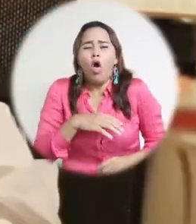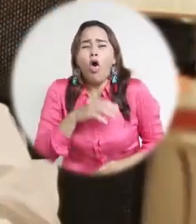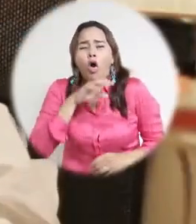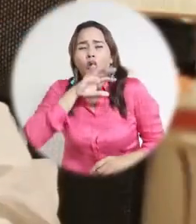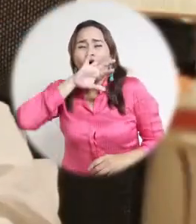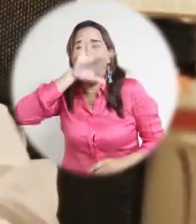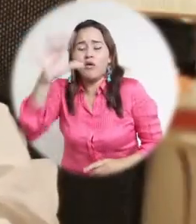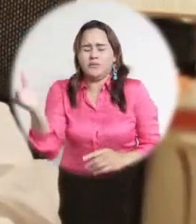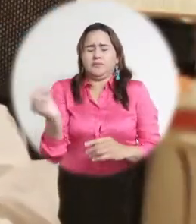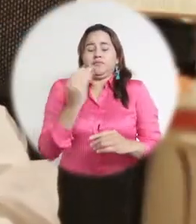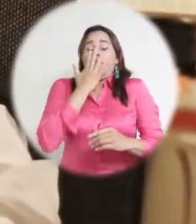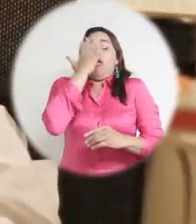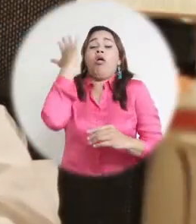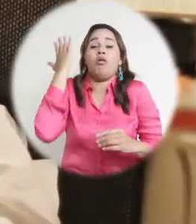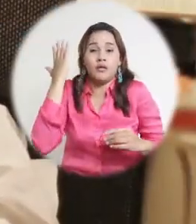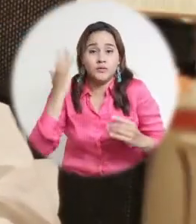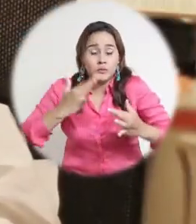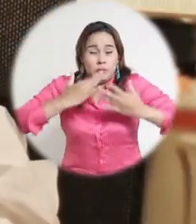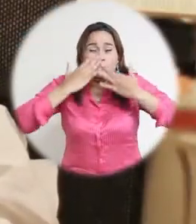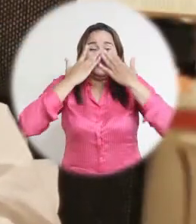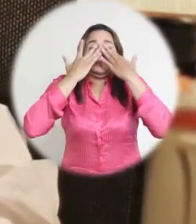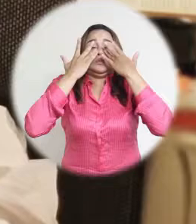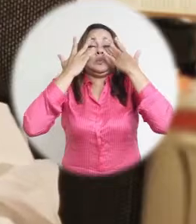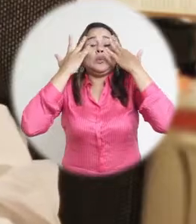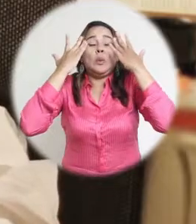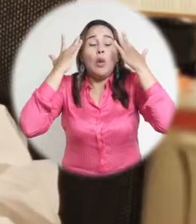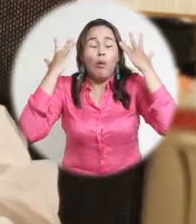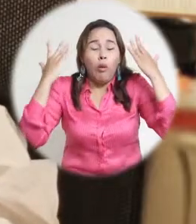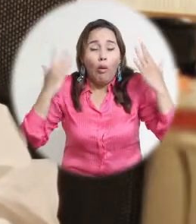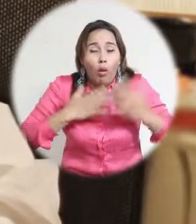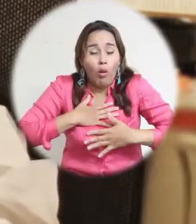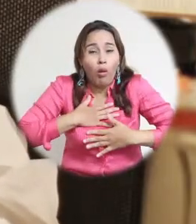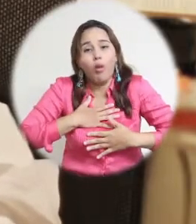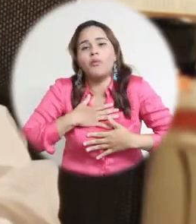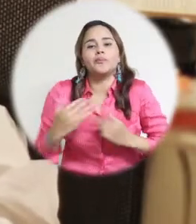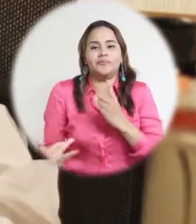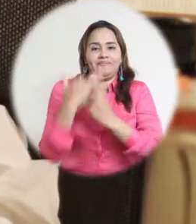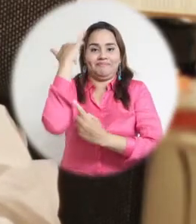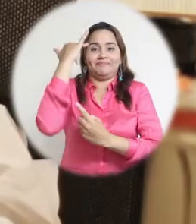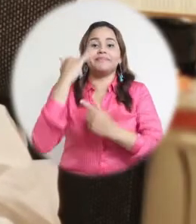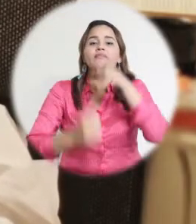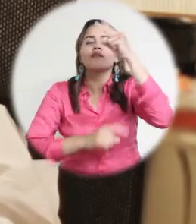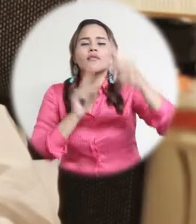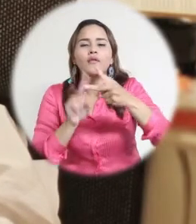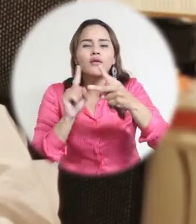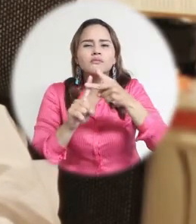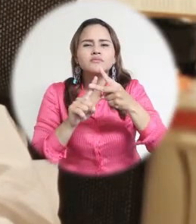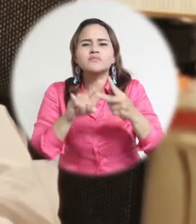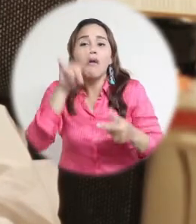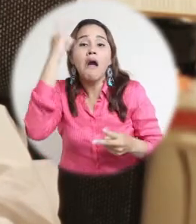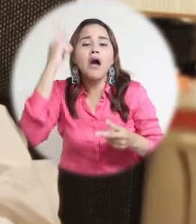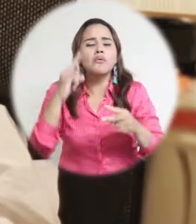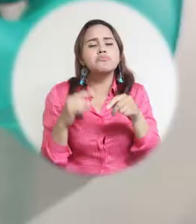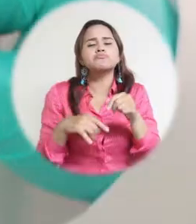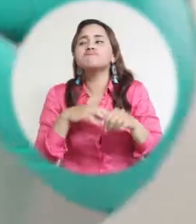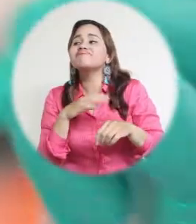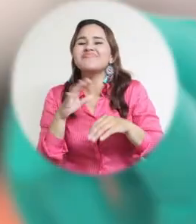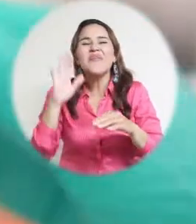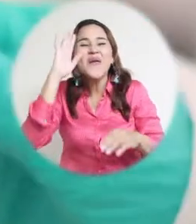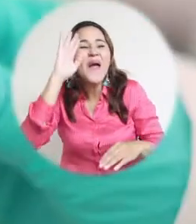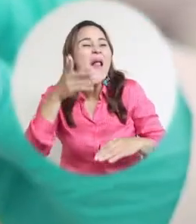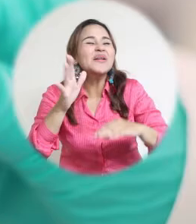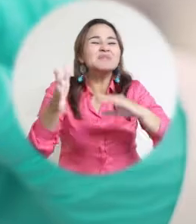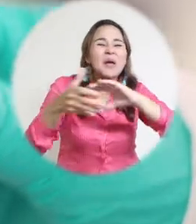tosa, por ejemplo, cerca, ese virus nos va a ingresar por el aire, digamos, por la respiración. Y el otro es que toquemos